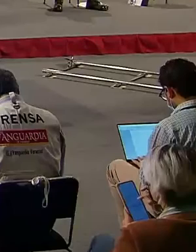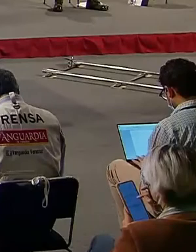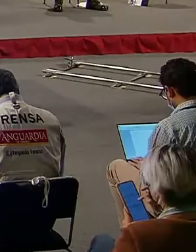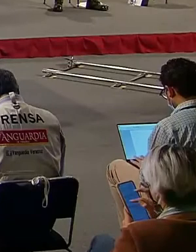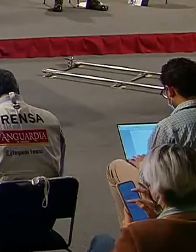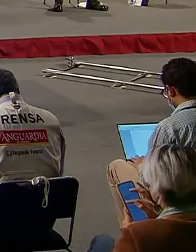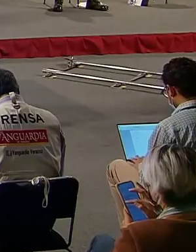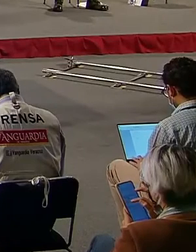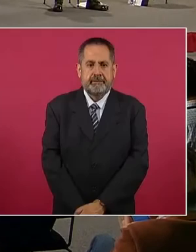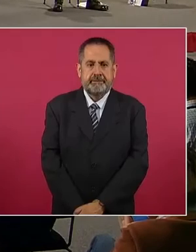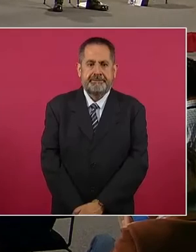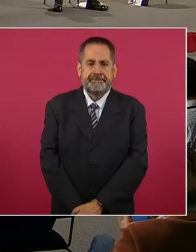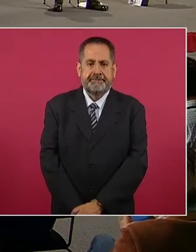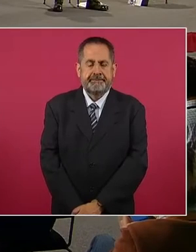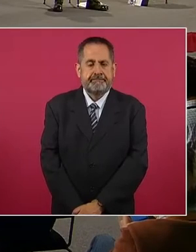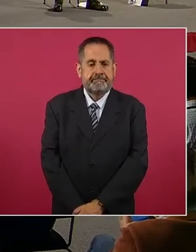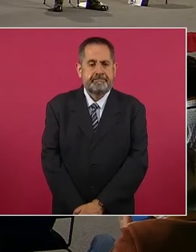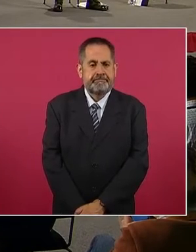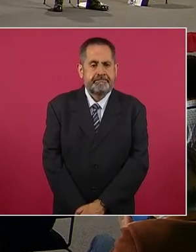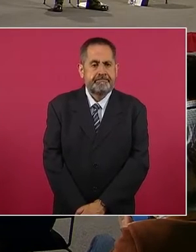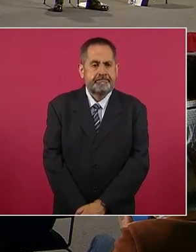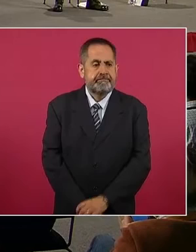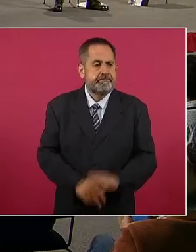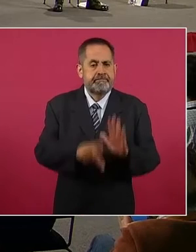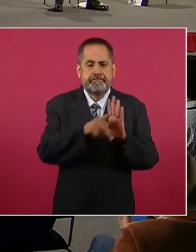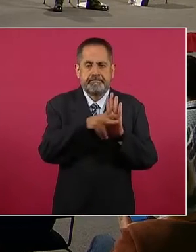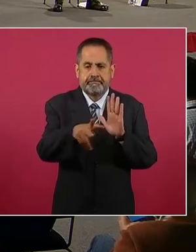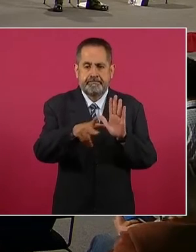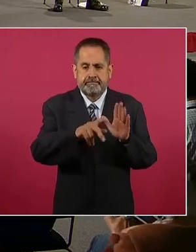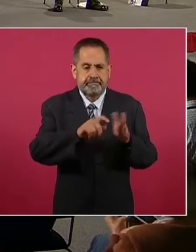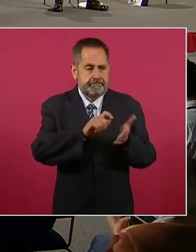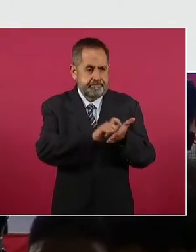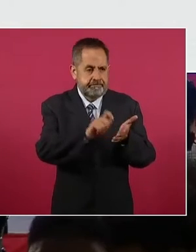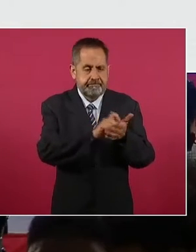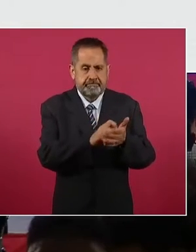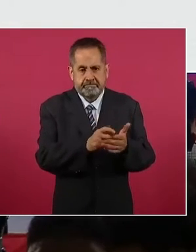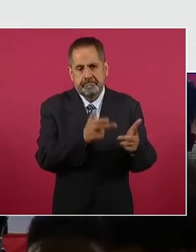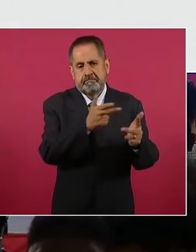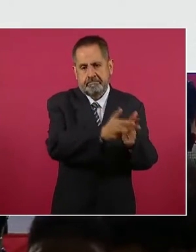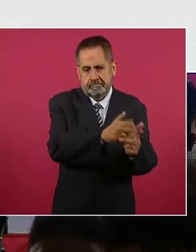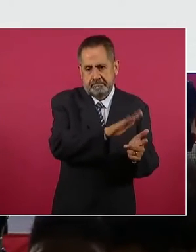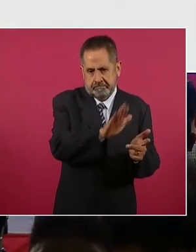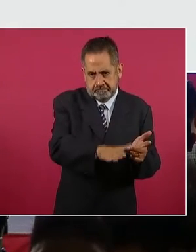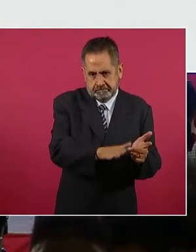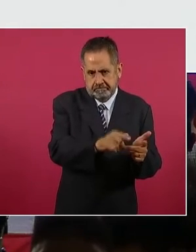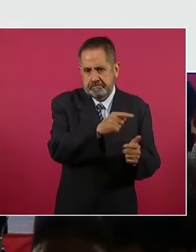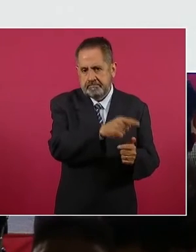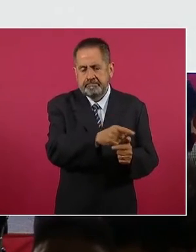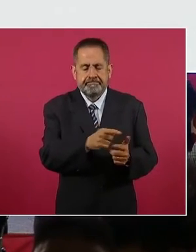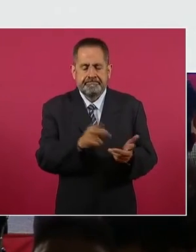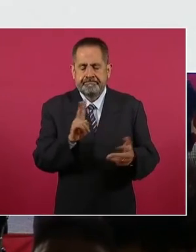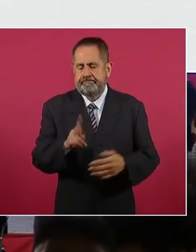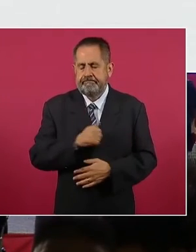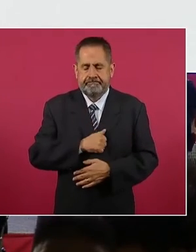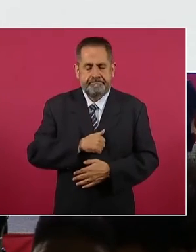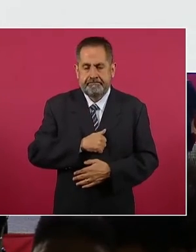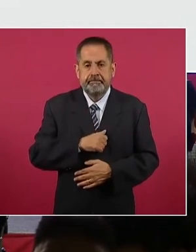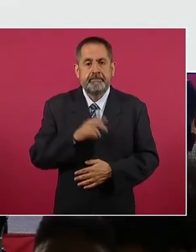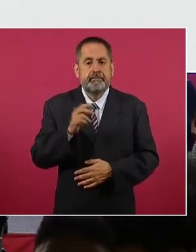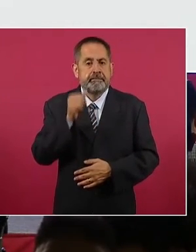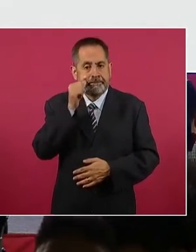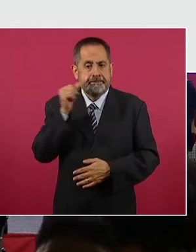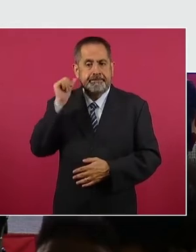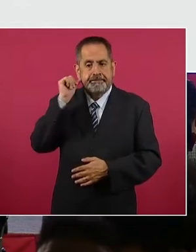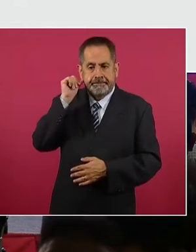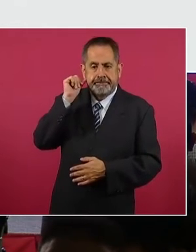En el caso de los periodistas asesinados, muy lamentablemente el día de ayer